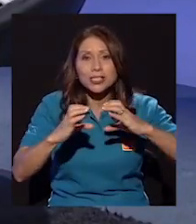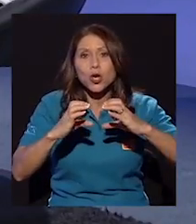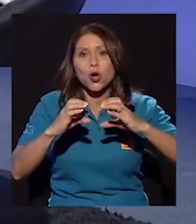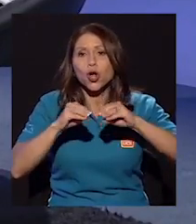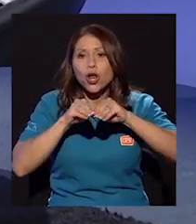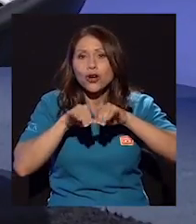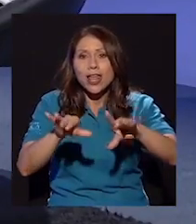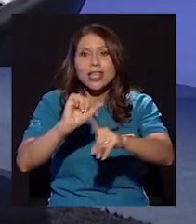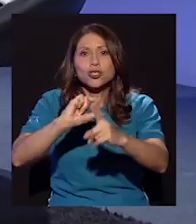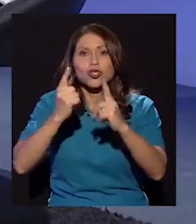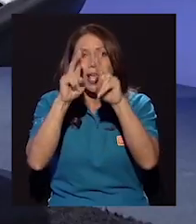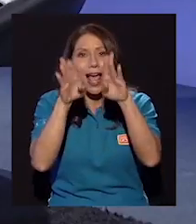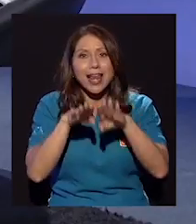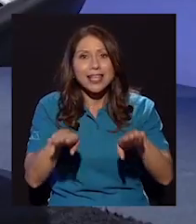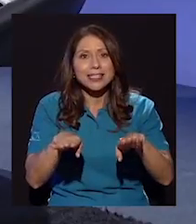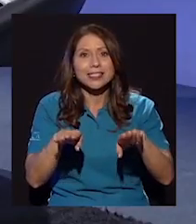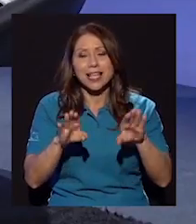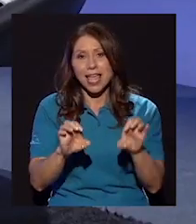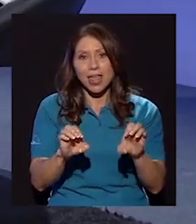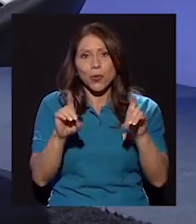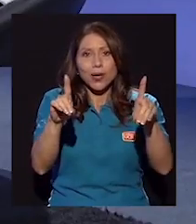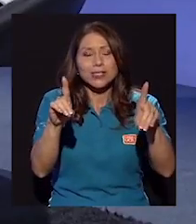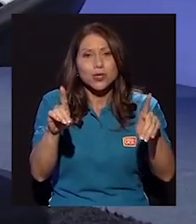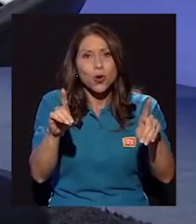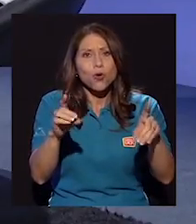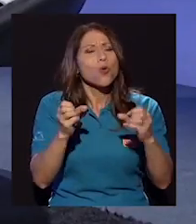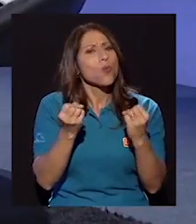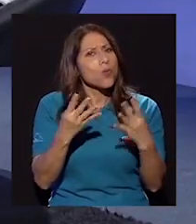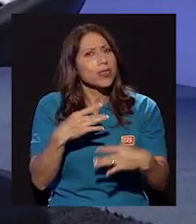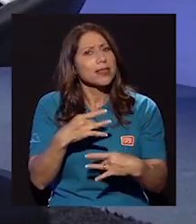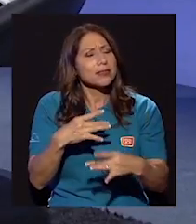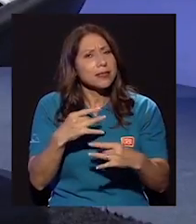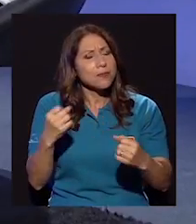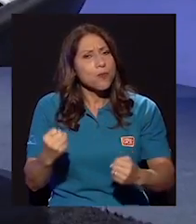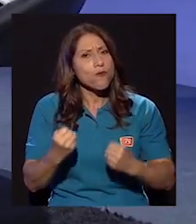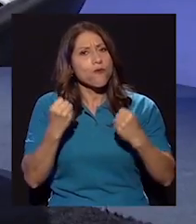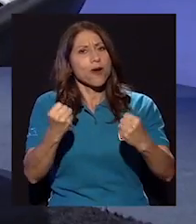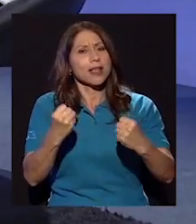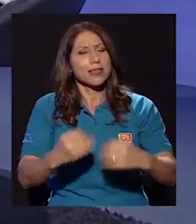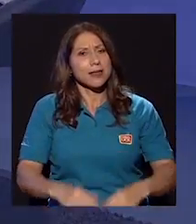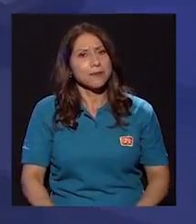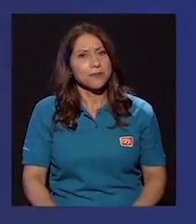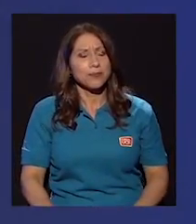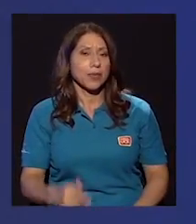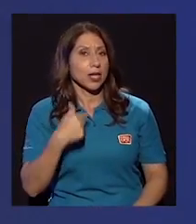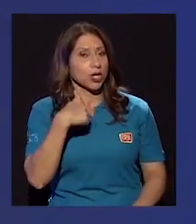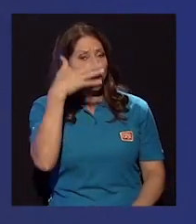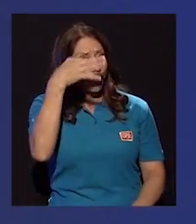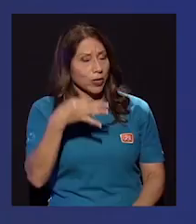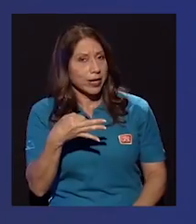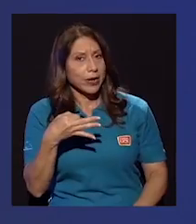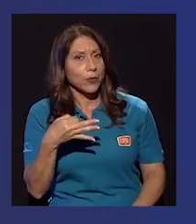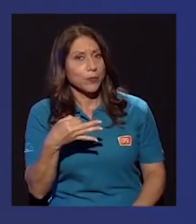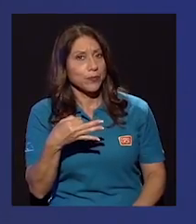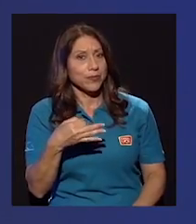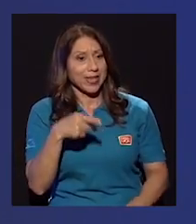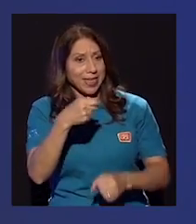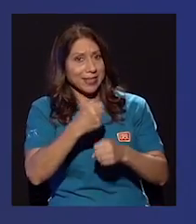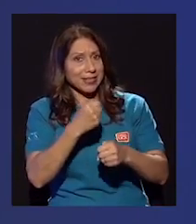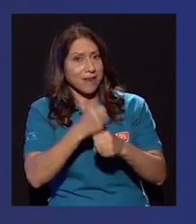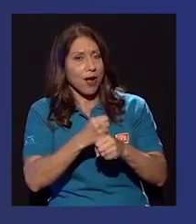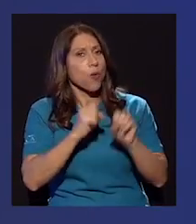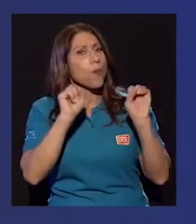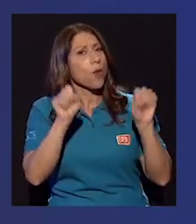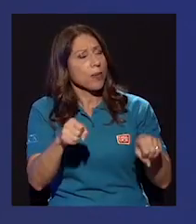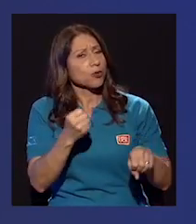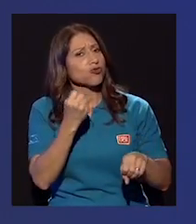y en todas partes de una manera muy interesante y muy fuerte. Yo creo que de este trabajo podemos